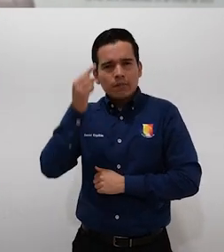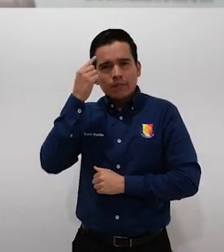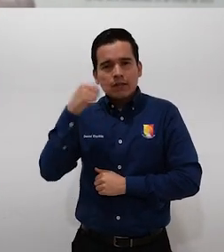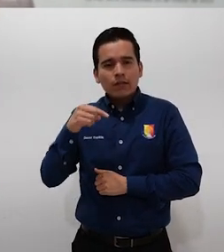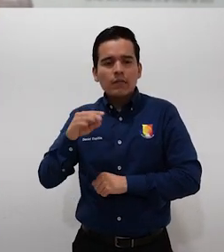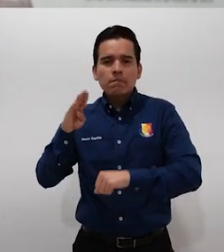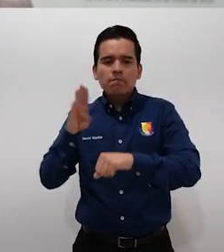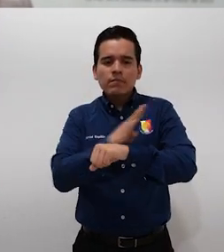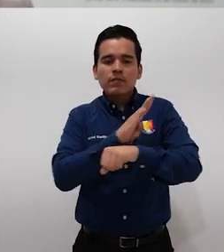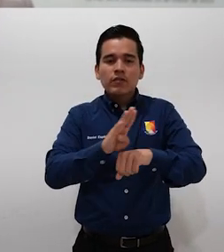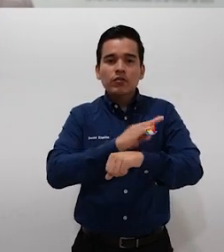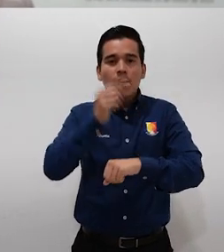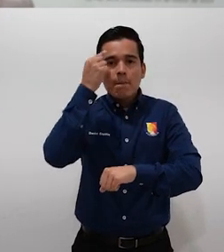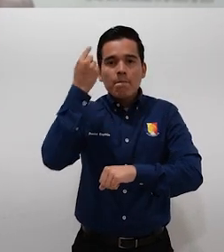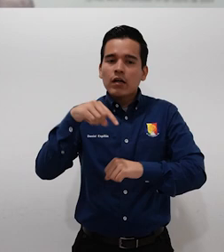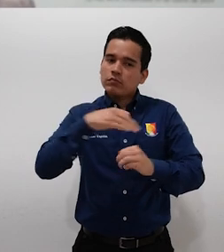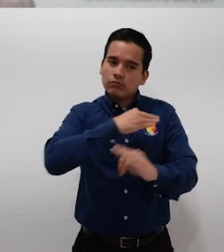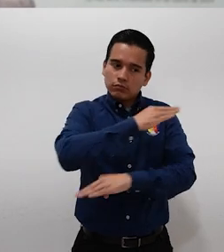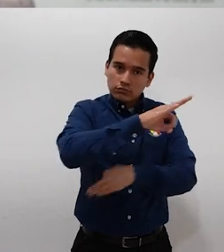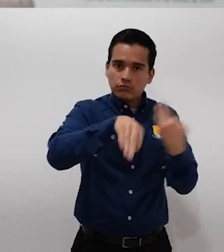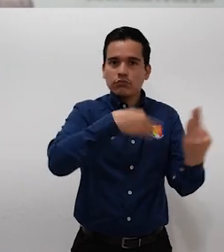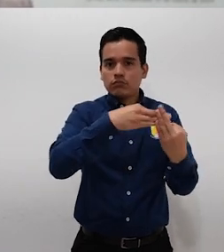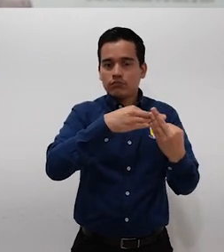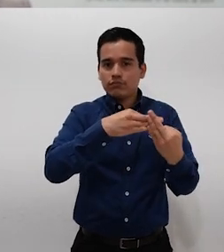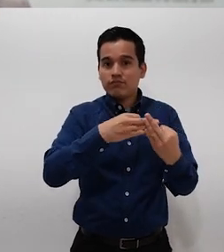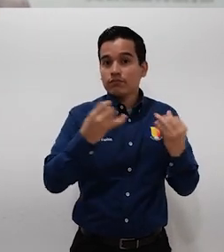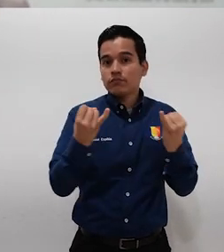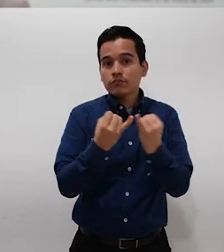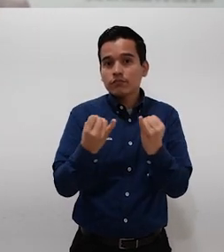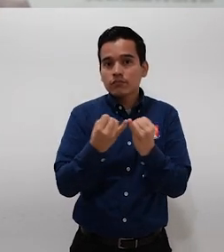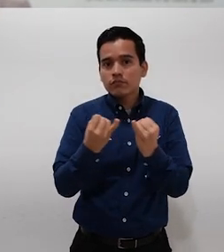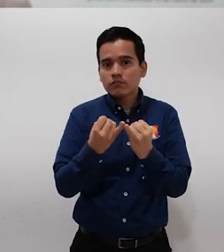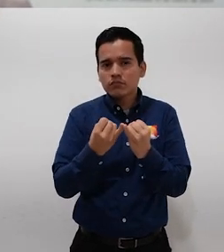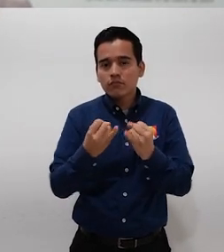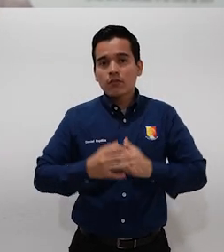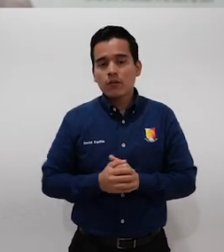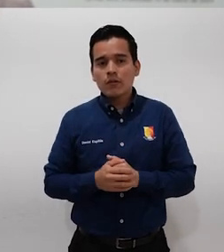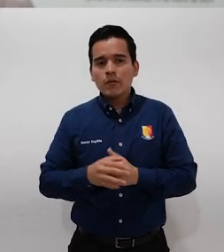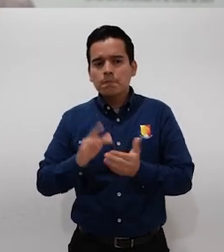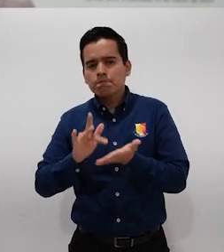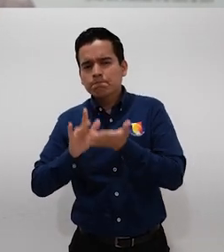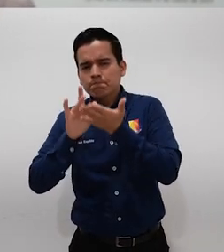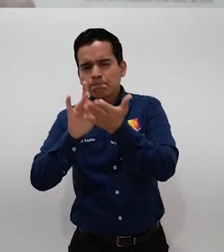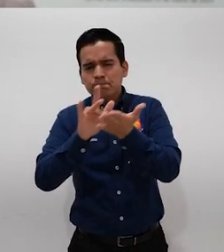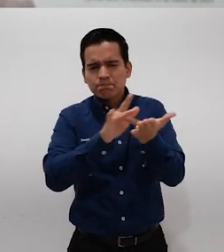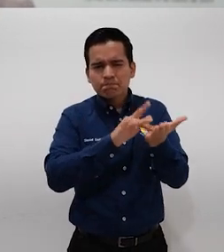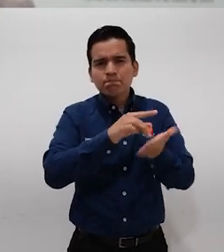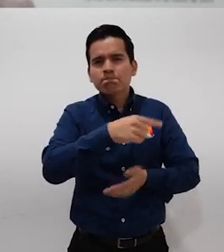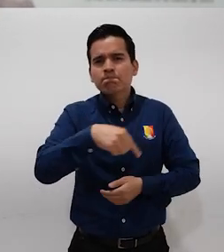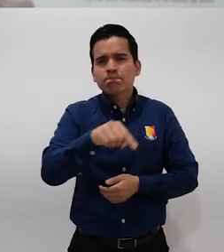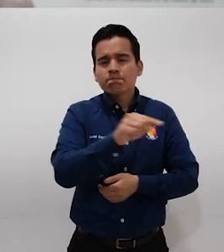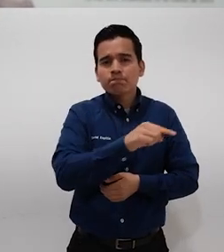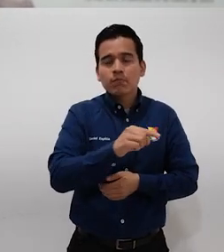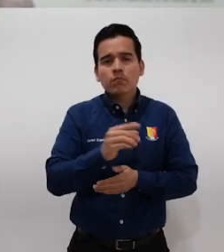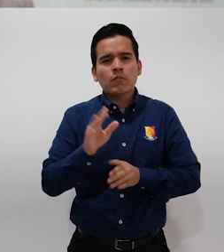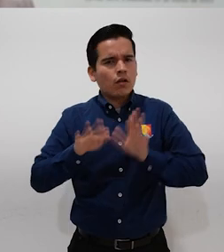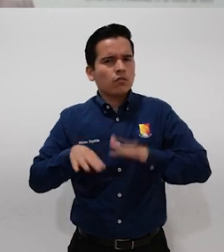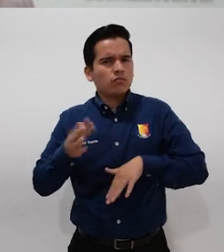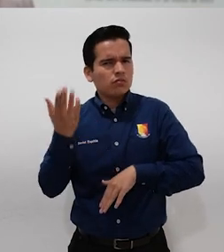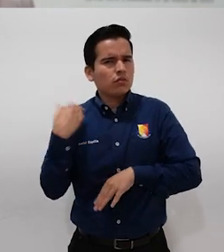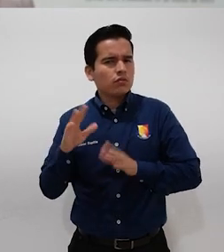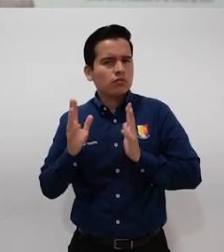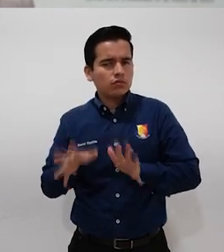beneficio llegue a todos. Y también buscar que no haya duplicidad de apoyos para muchos ciudadanos porque en muchos casos